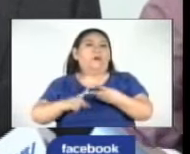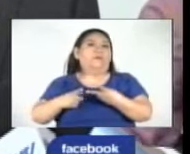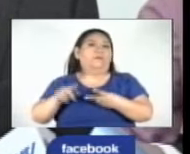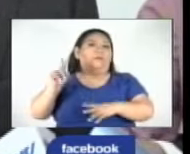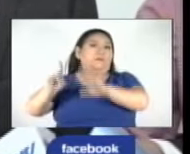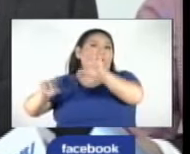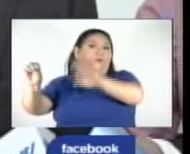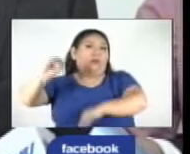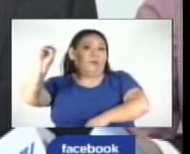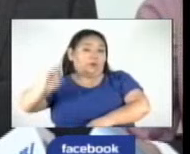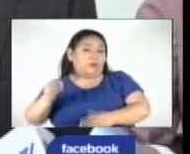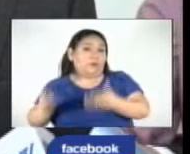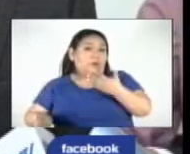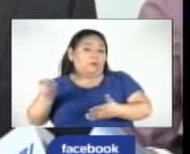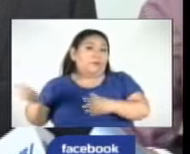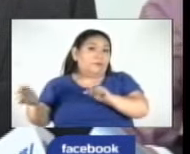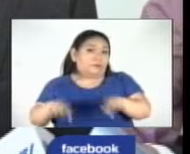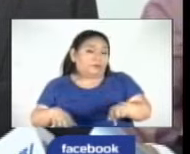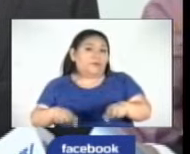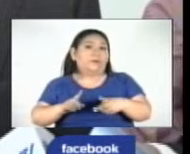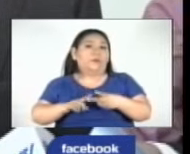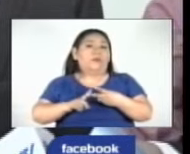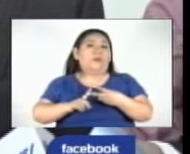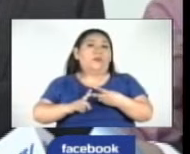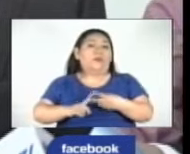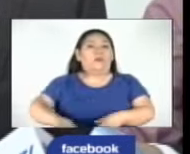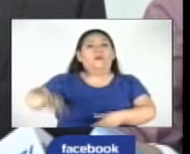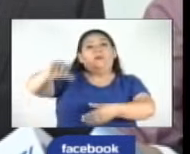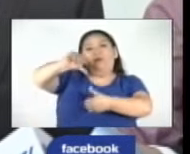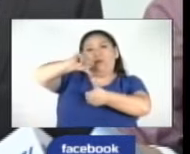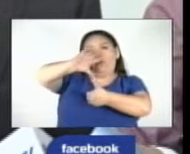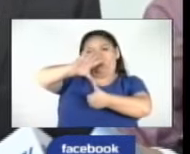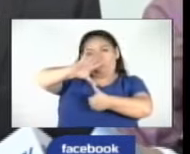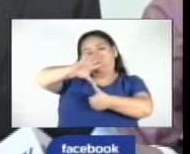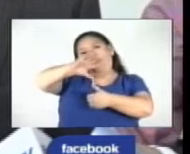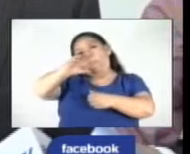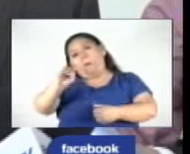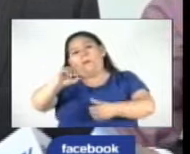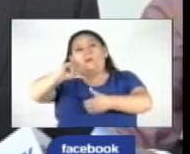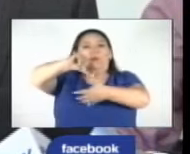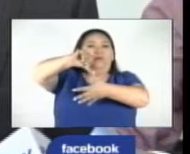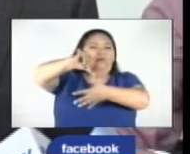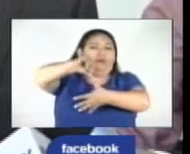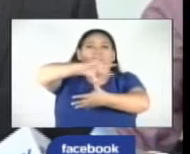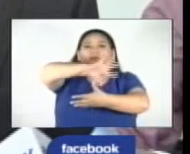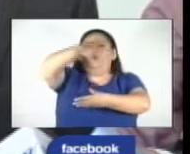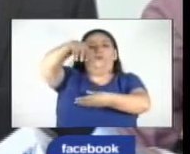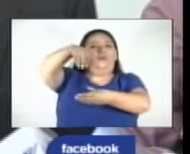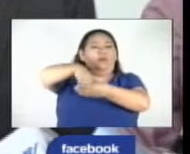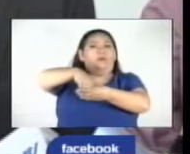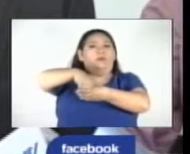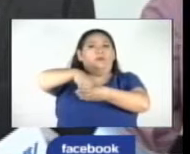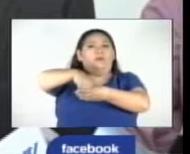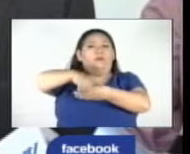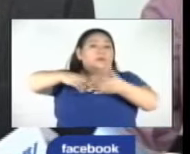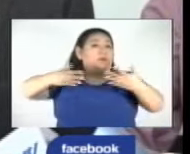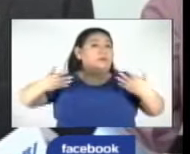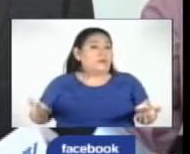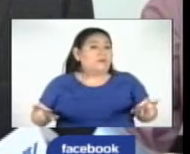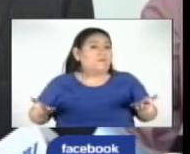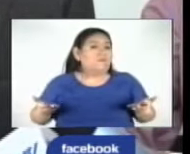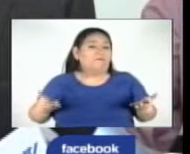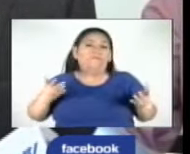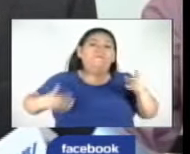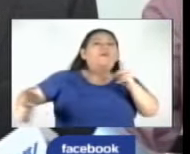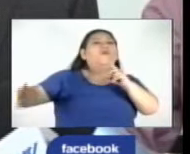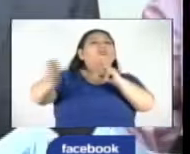menos el 60% de lo que esperamos. En Norteamérica un 30% y ahí Sudamérica y Asia completan el porcentaje restante. Y el